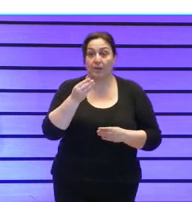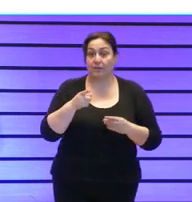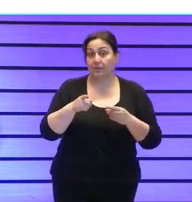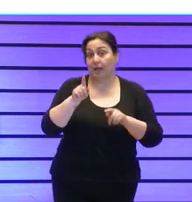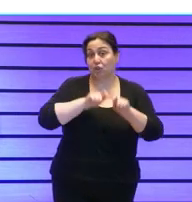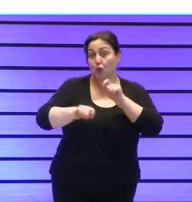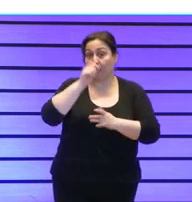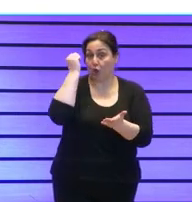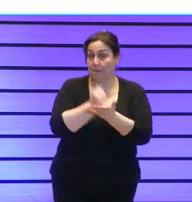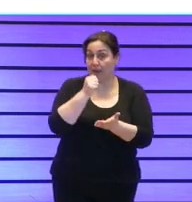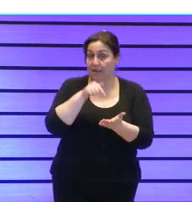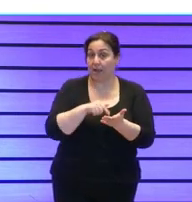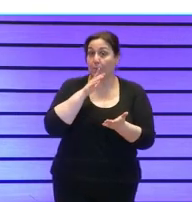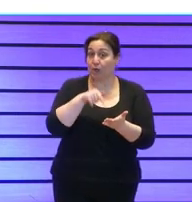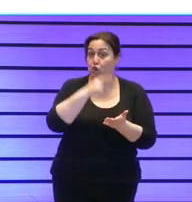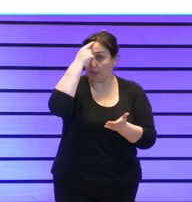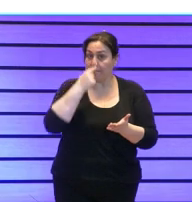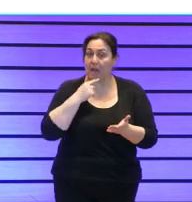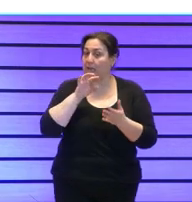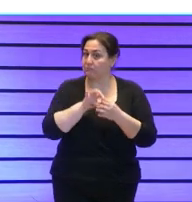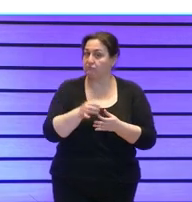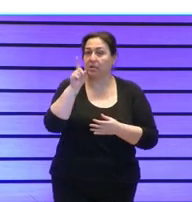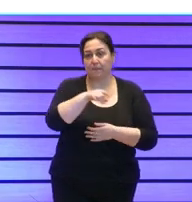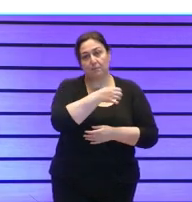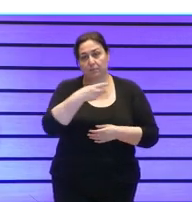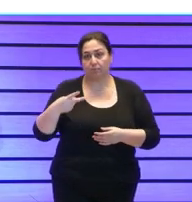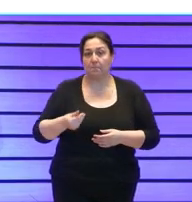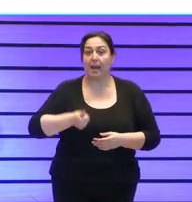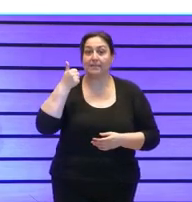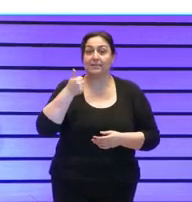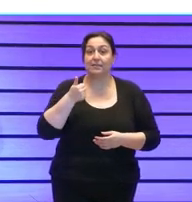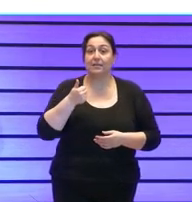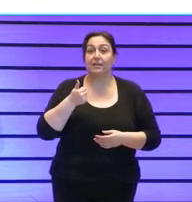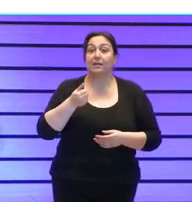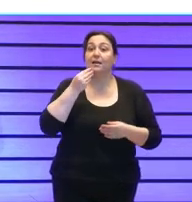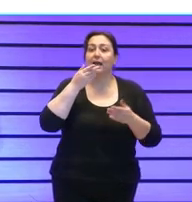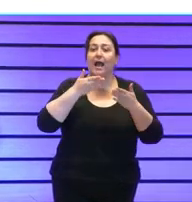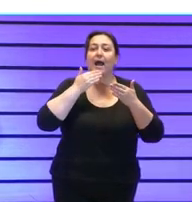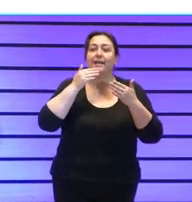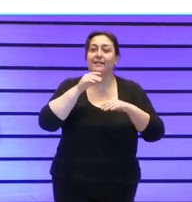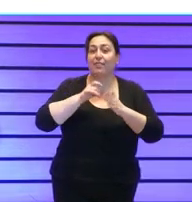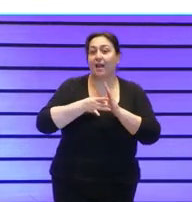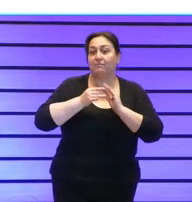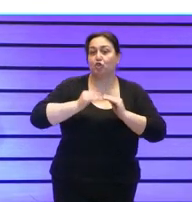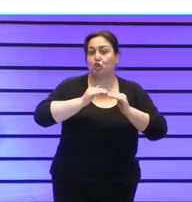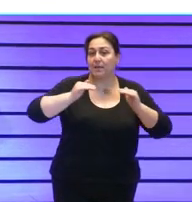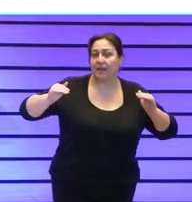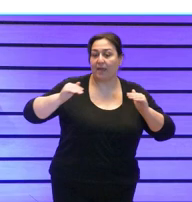asociación por tanto la reputación y garantiza la sostenibilidad a medio y a largo plazo